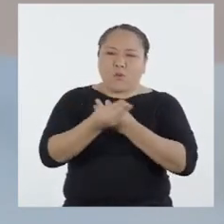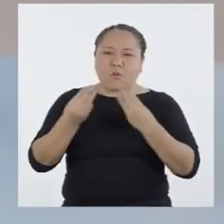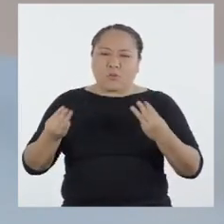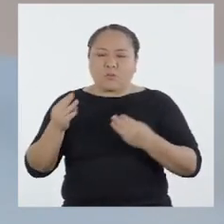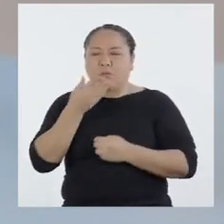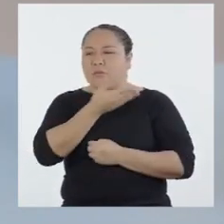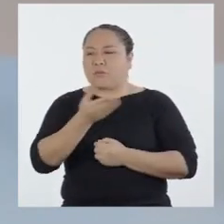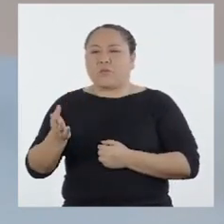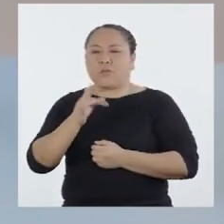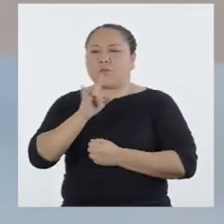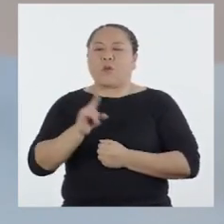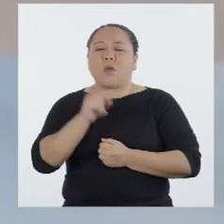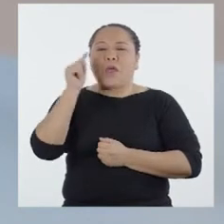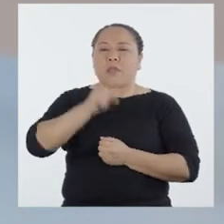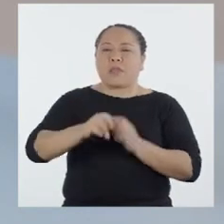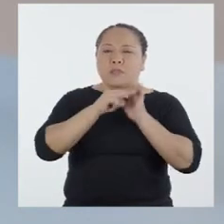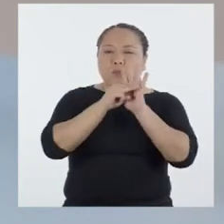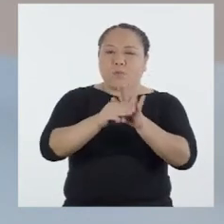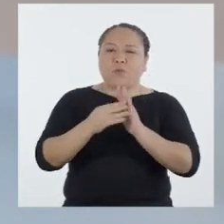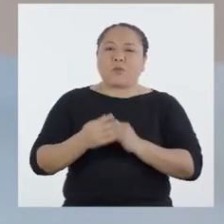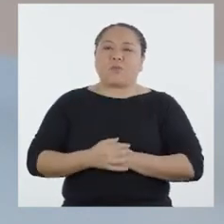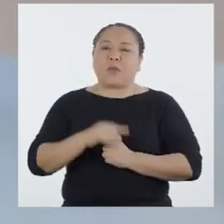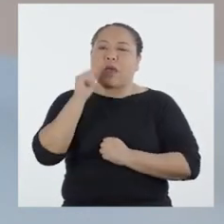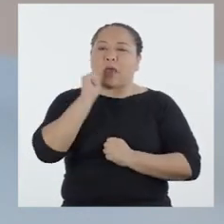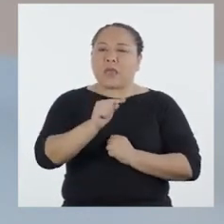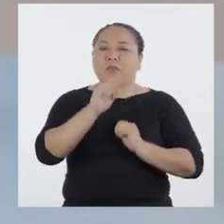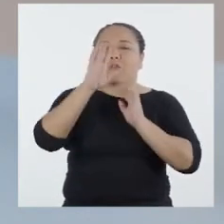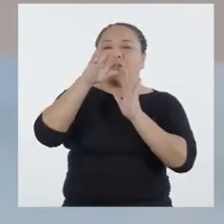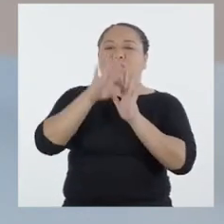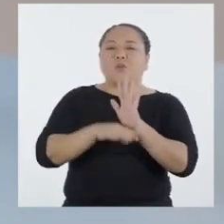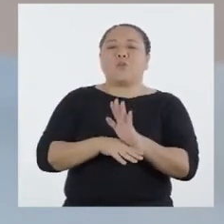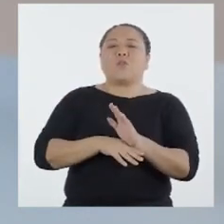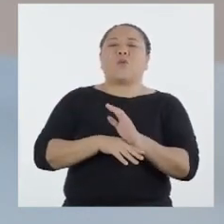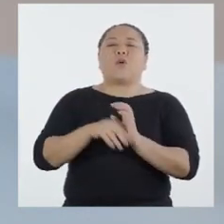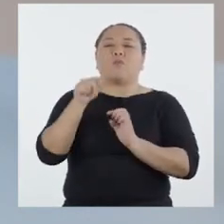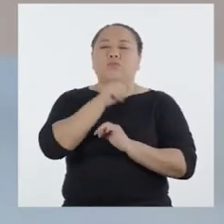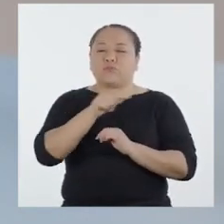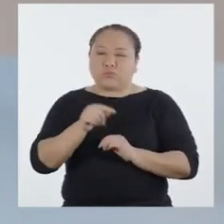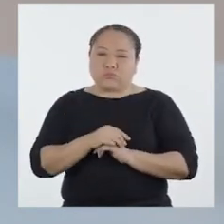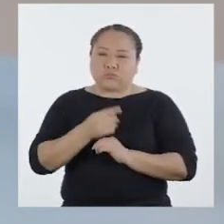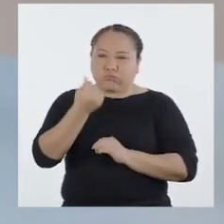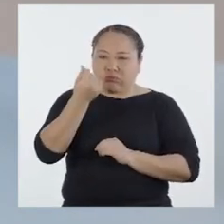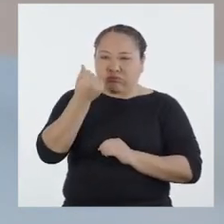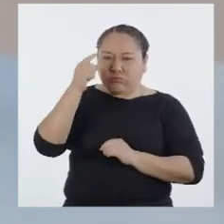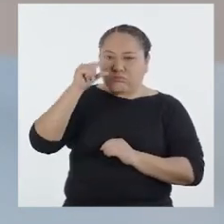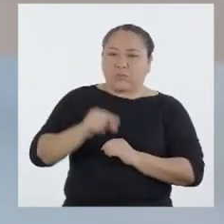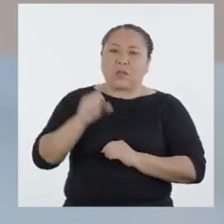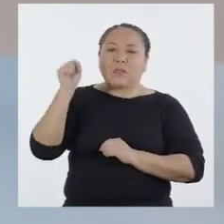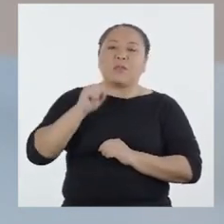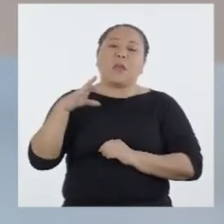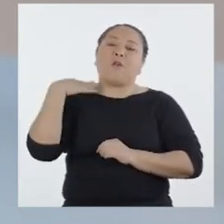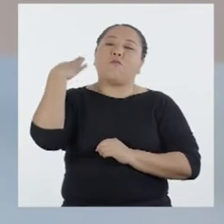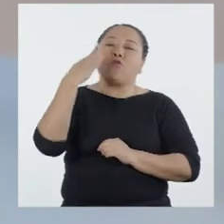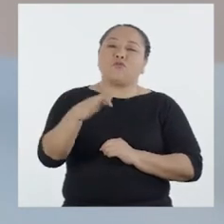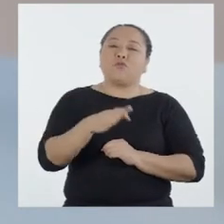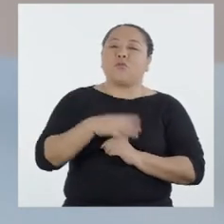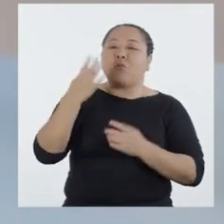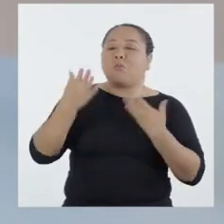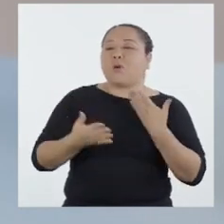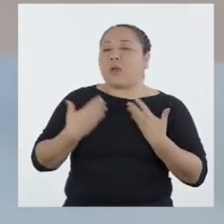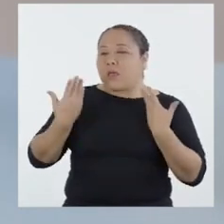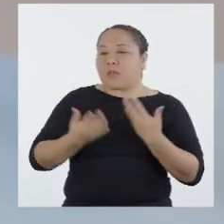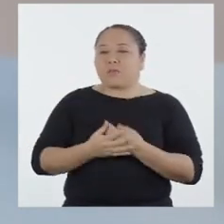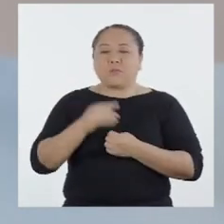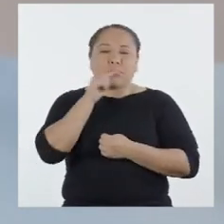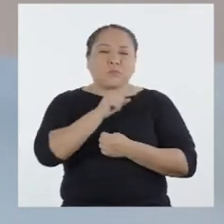los materiales que vamos a emplear en nuestro modelo. Eso disminuye los costos. ¡Sí! Y en el futuro